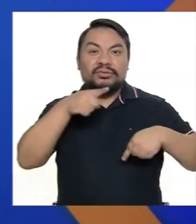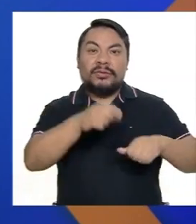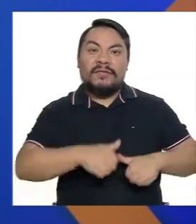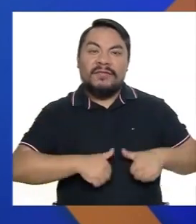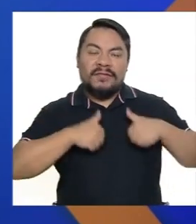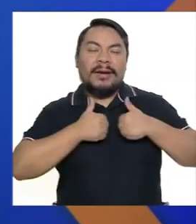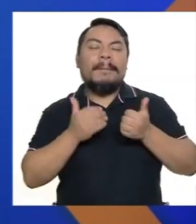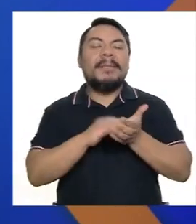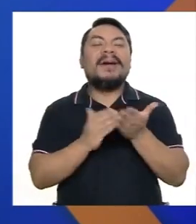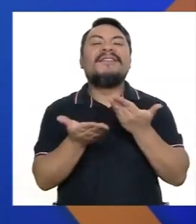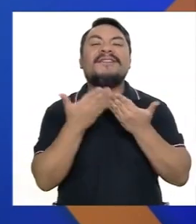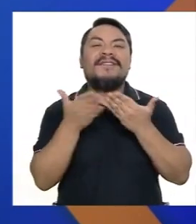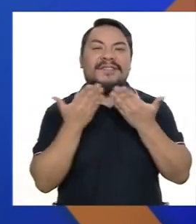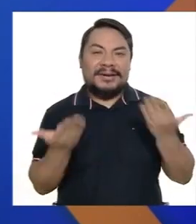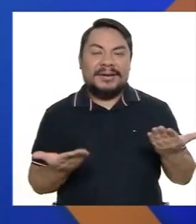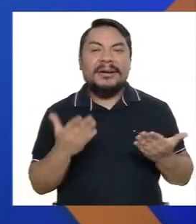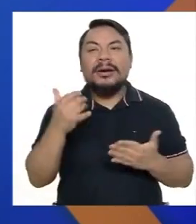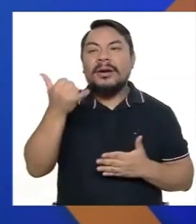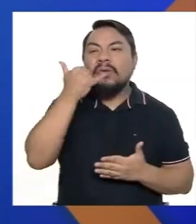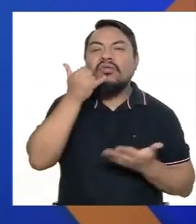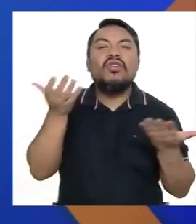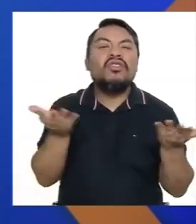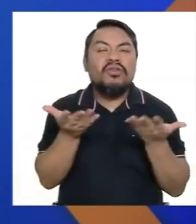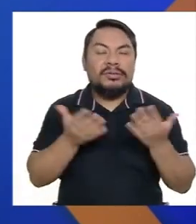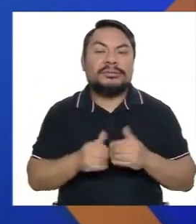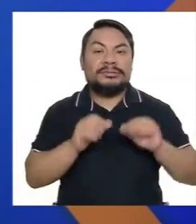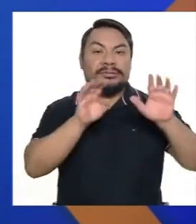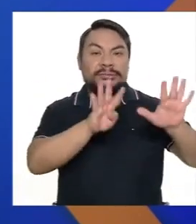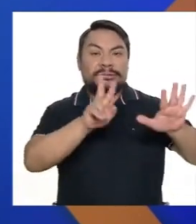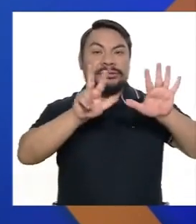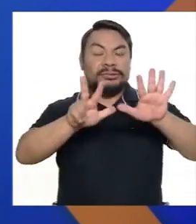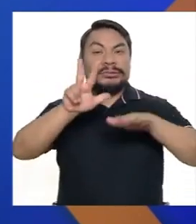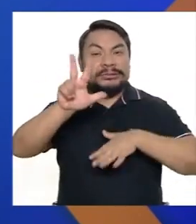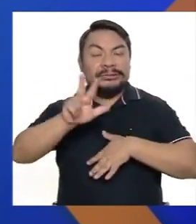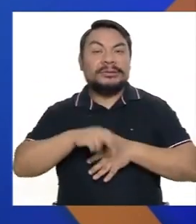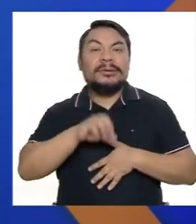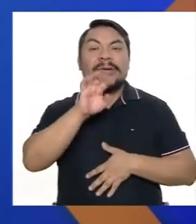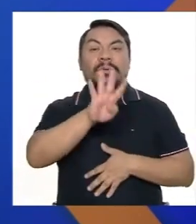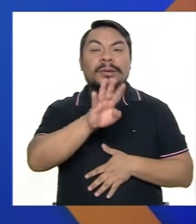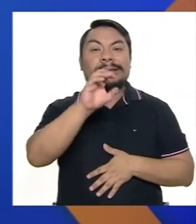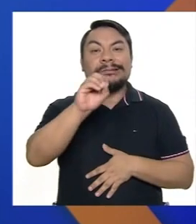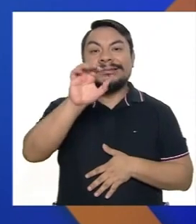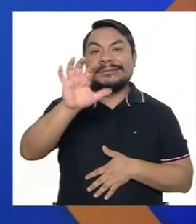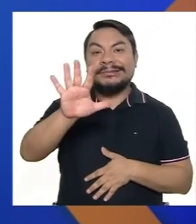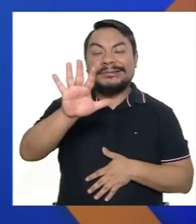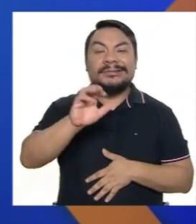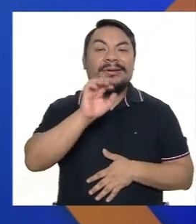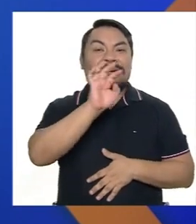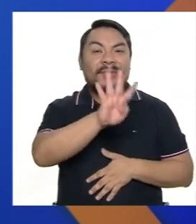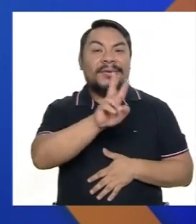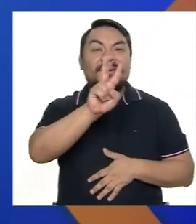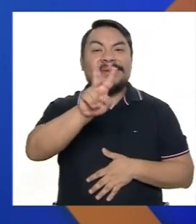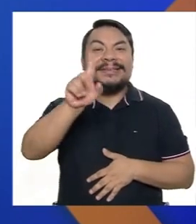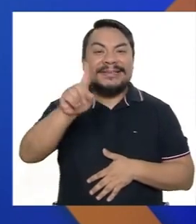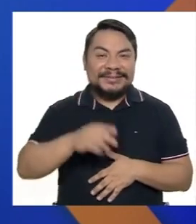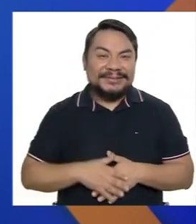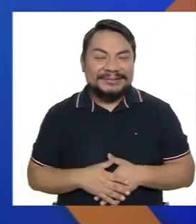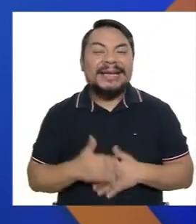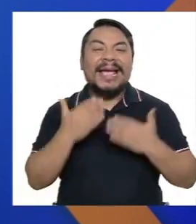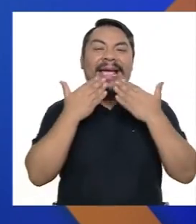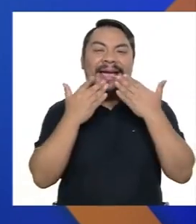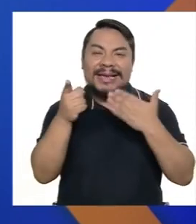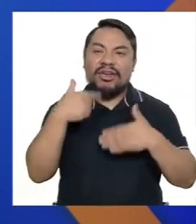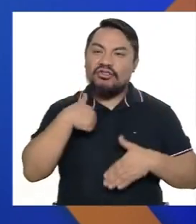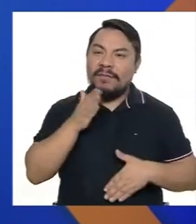haciendo su vida más fácil. Los pueden ubicar llamando al 983-405-421.